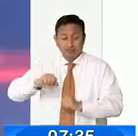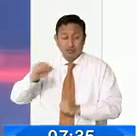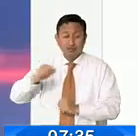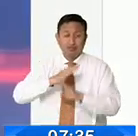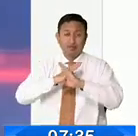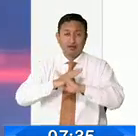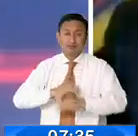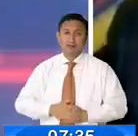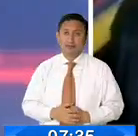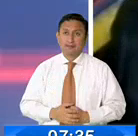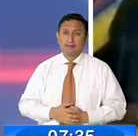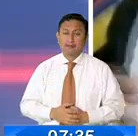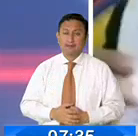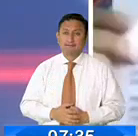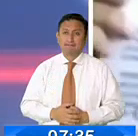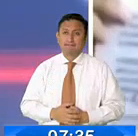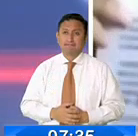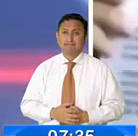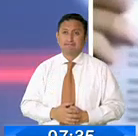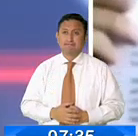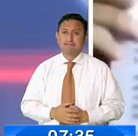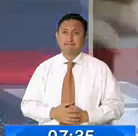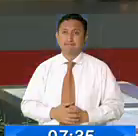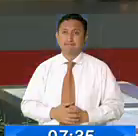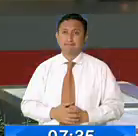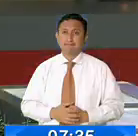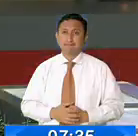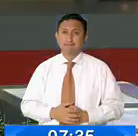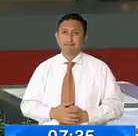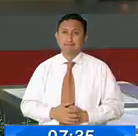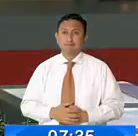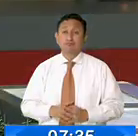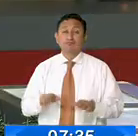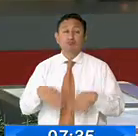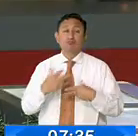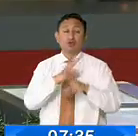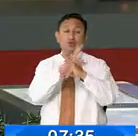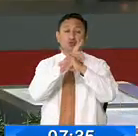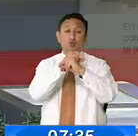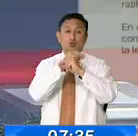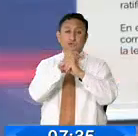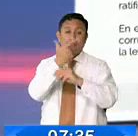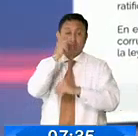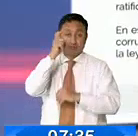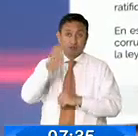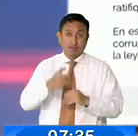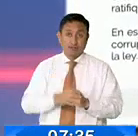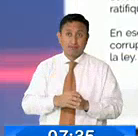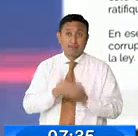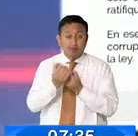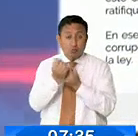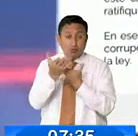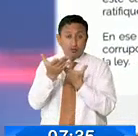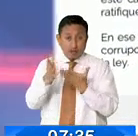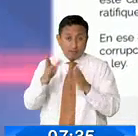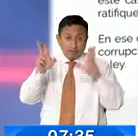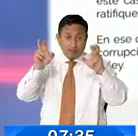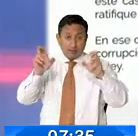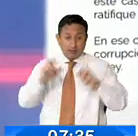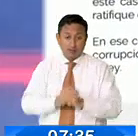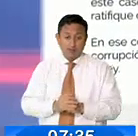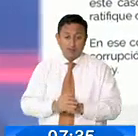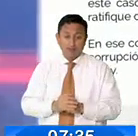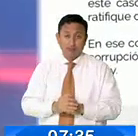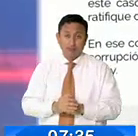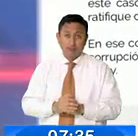su legítima defensa. Informó Javier Rosero. A través de su cuenta de Twitter, la Fiscalía General del Estado informó que respecto al dictamen